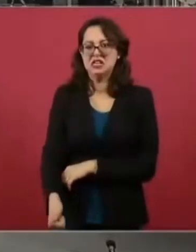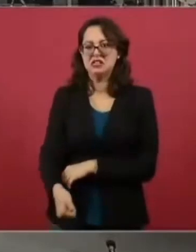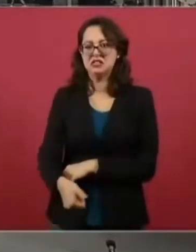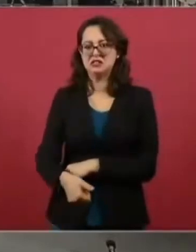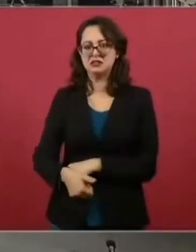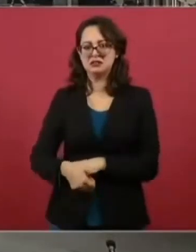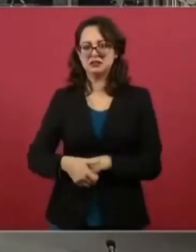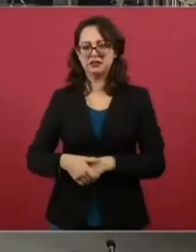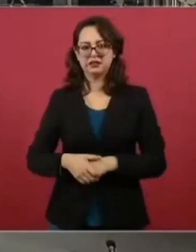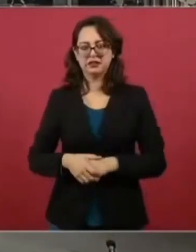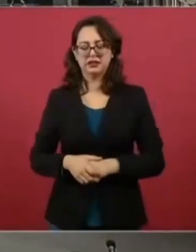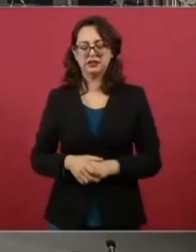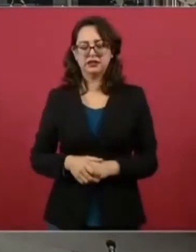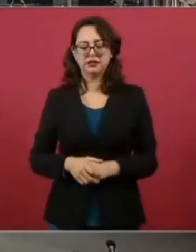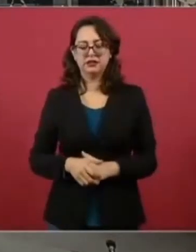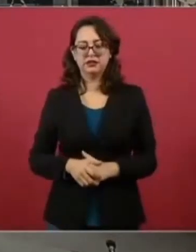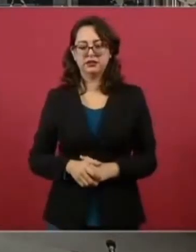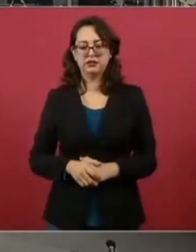¿Mande?